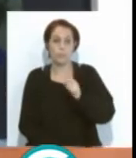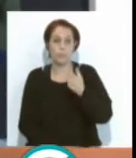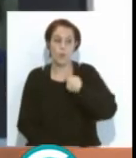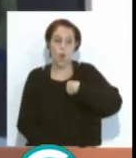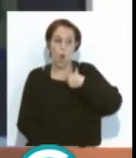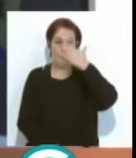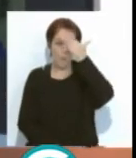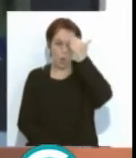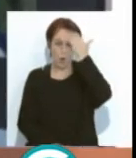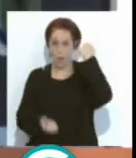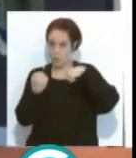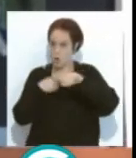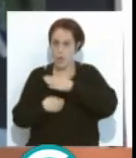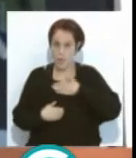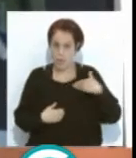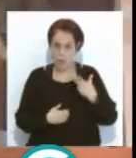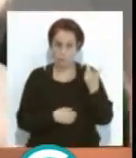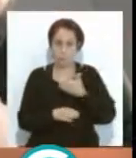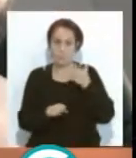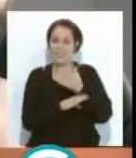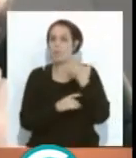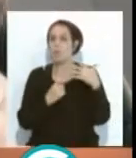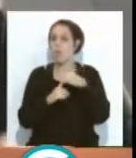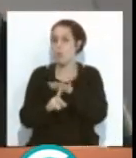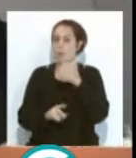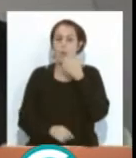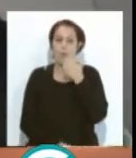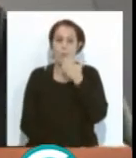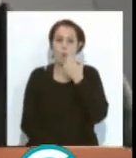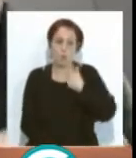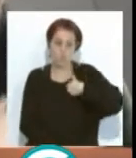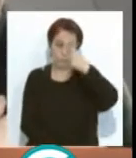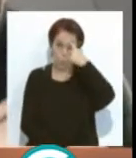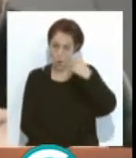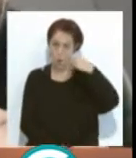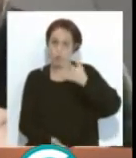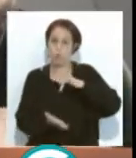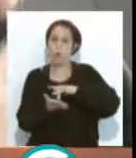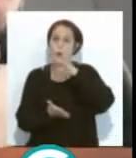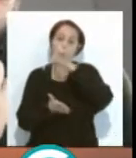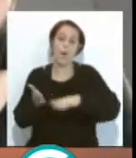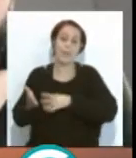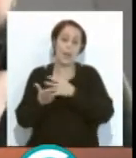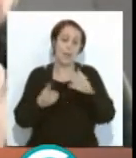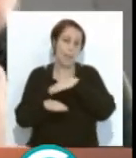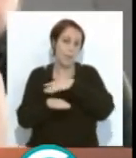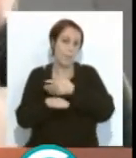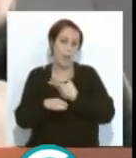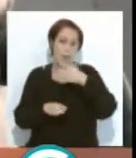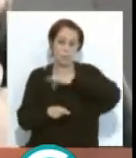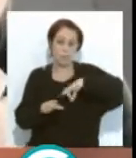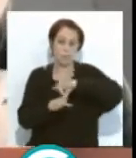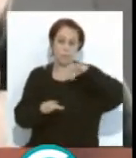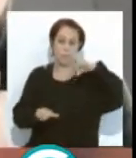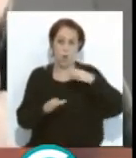ejercicio de memoria y cómo hemos asistido incluso a situaciones, por ejemplo, os quiero recordar cuando se hacía el cuadrante para el sorteo del orden de actuaciones